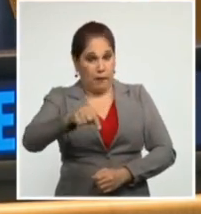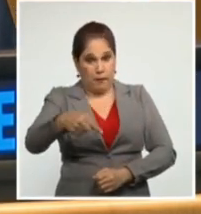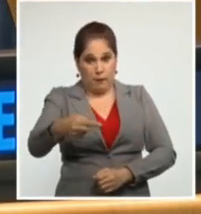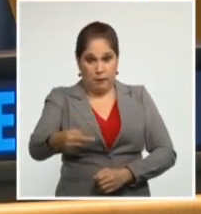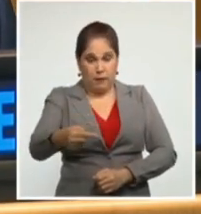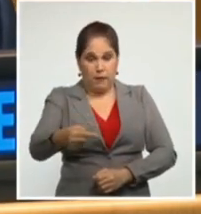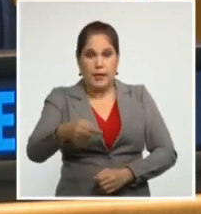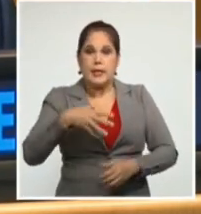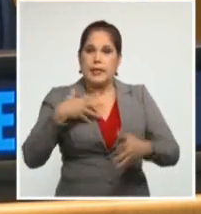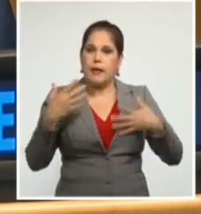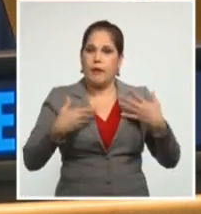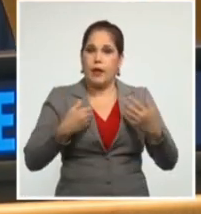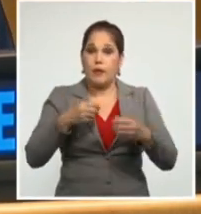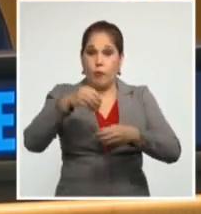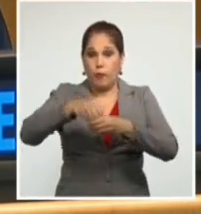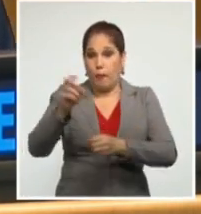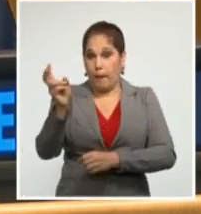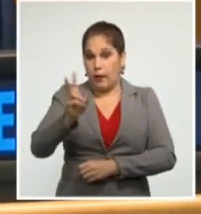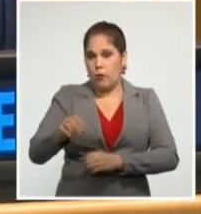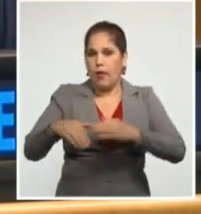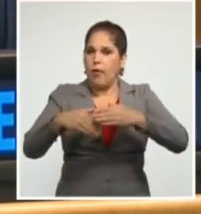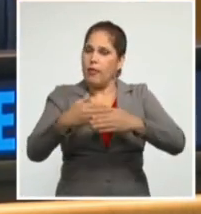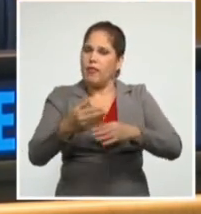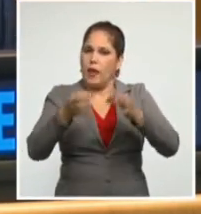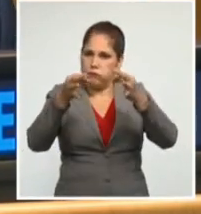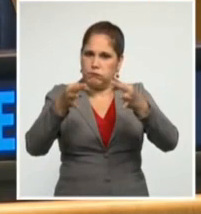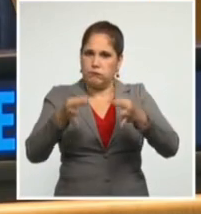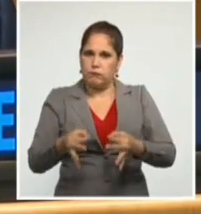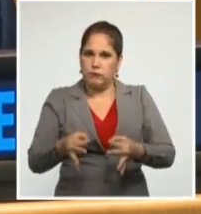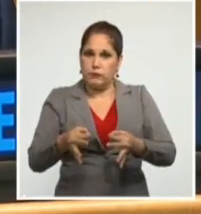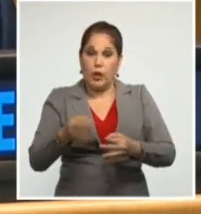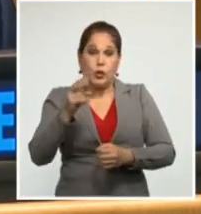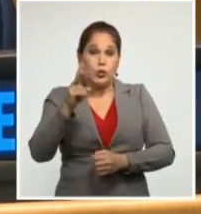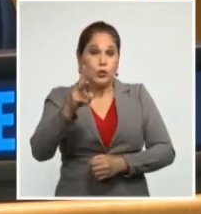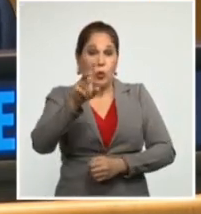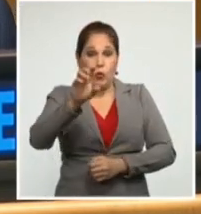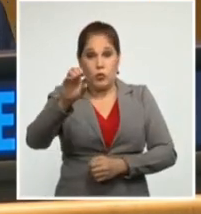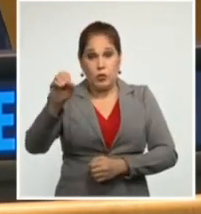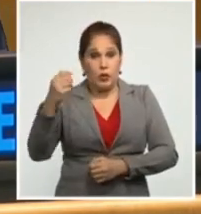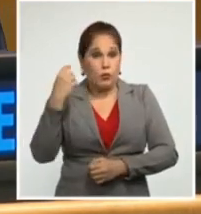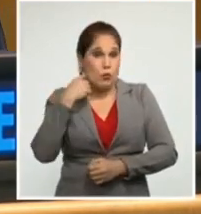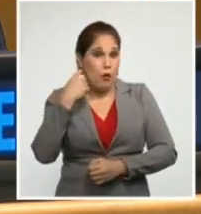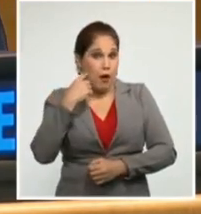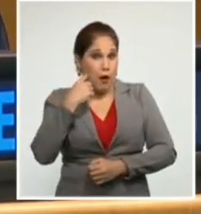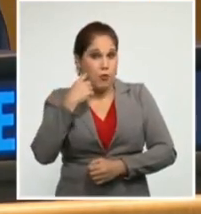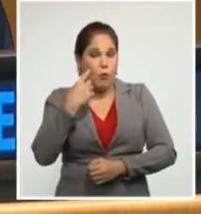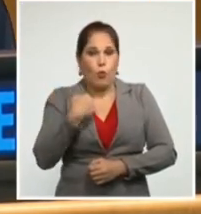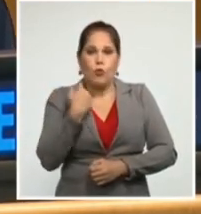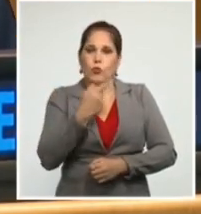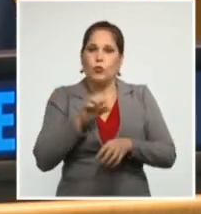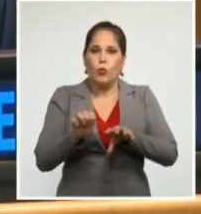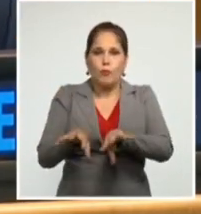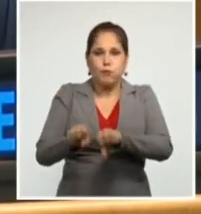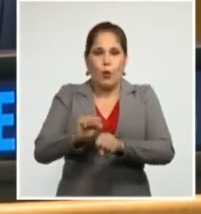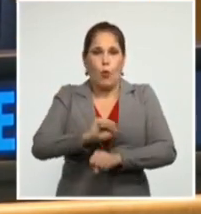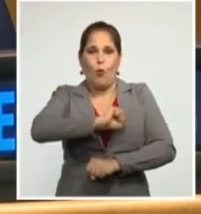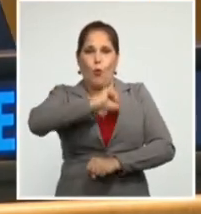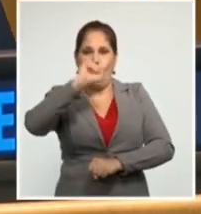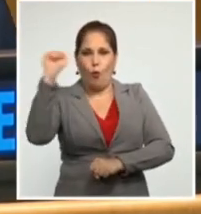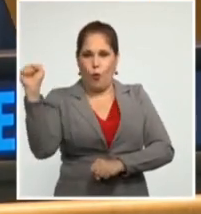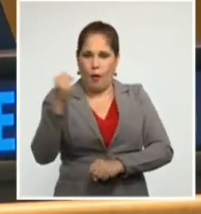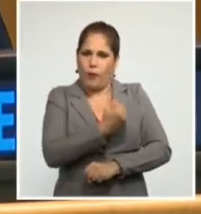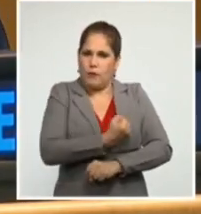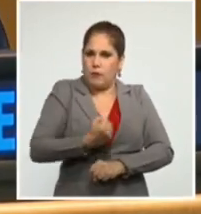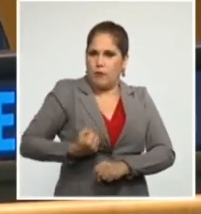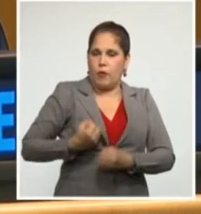celebraremos en Venezuela el día exacto en que hace 200 años conquistamos con enormes sacrificios nuestra